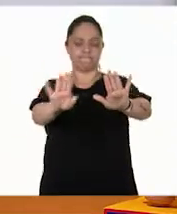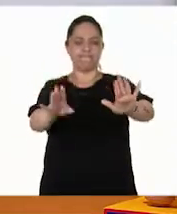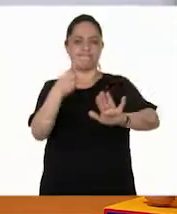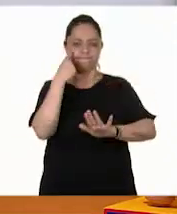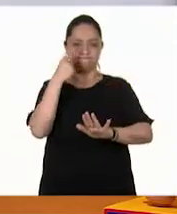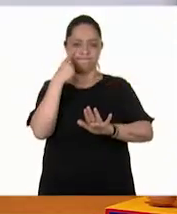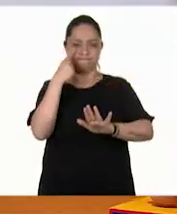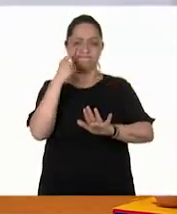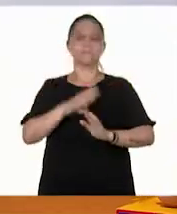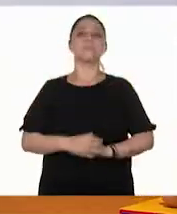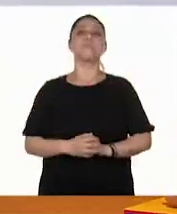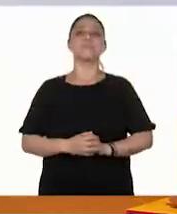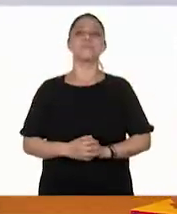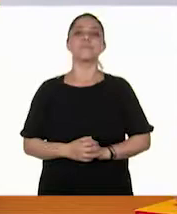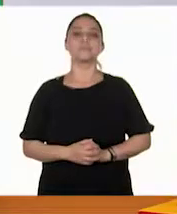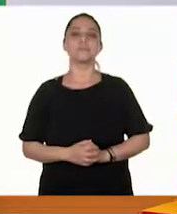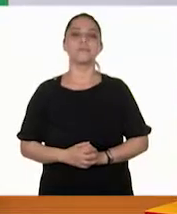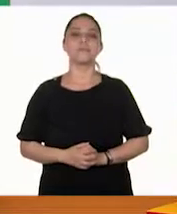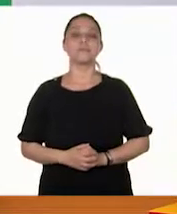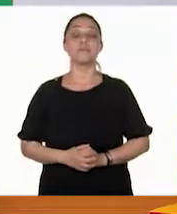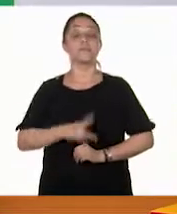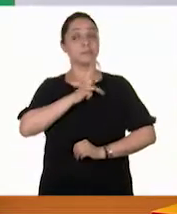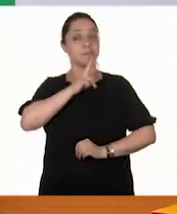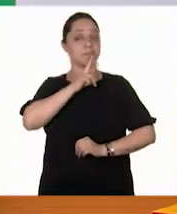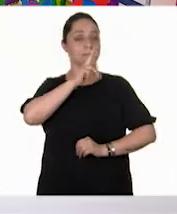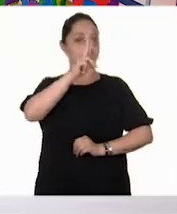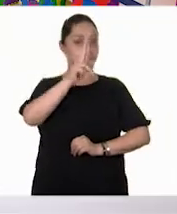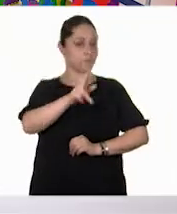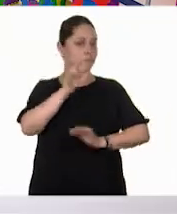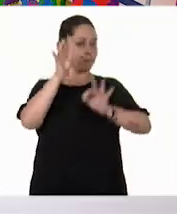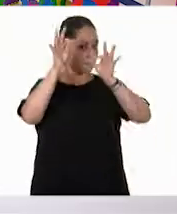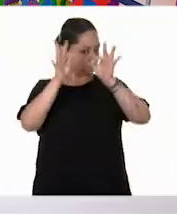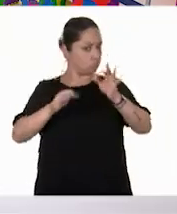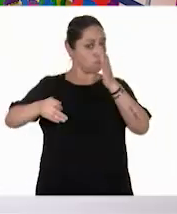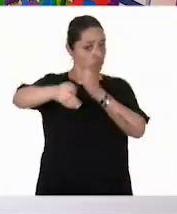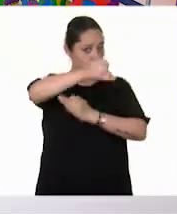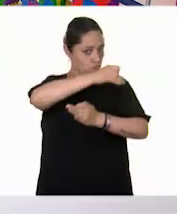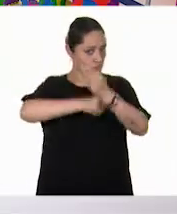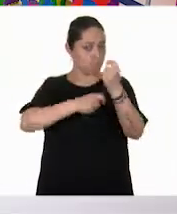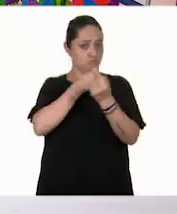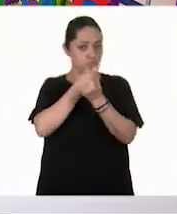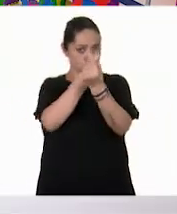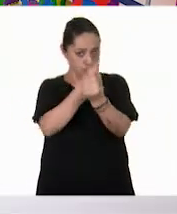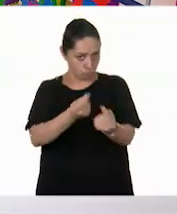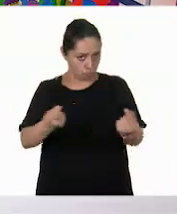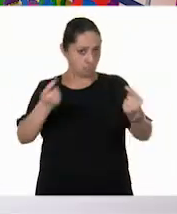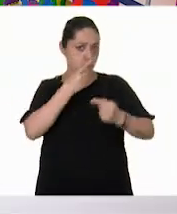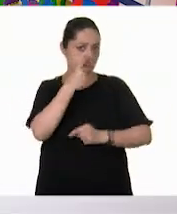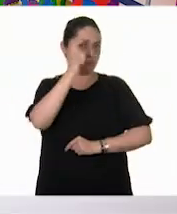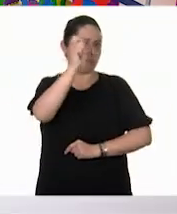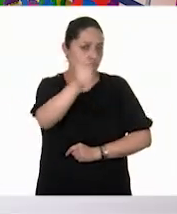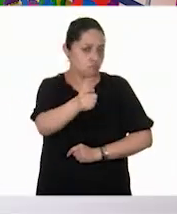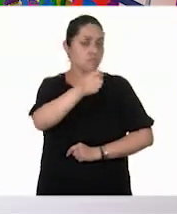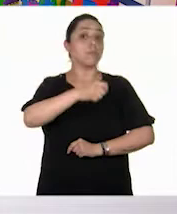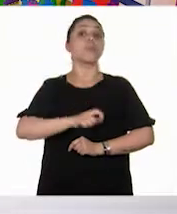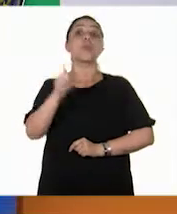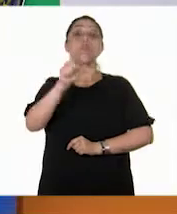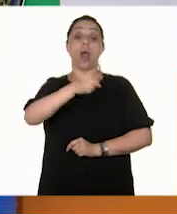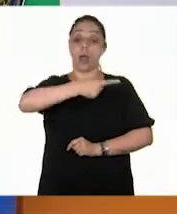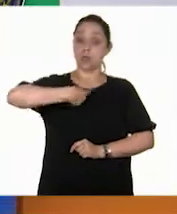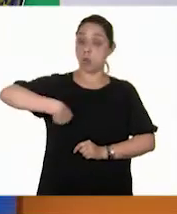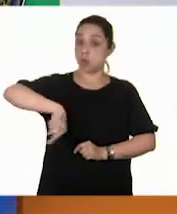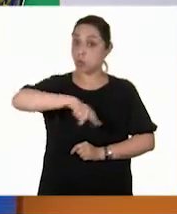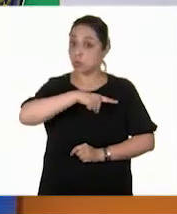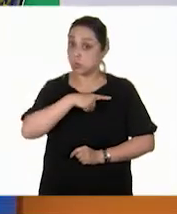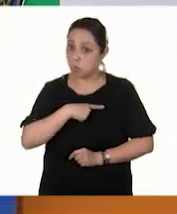equipo de segundo grado. ¿Listo? Y la respuesta oficial de todas las niñas y niños del segundo grado es, cada vez que nosotros